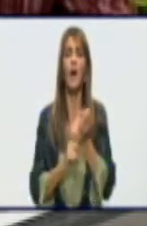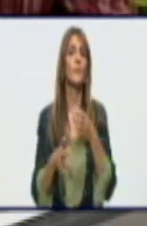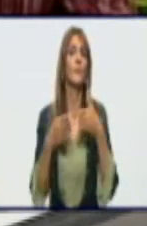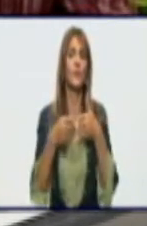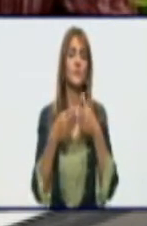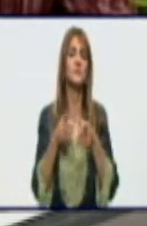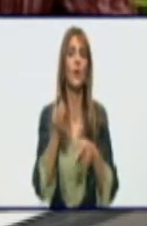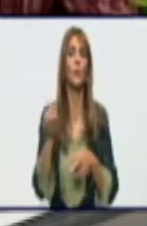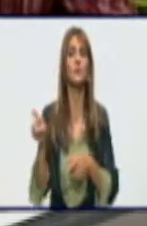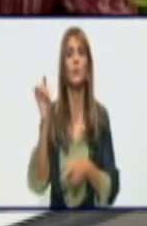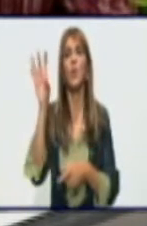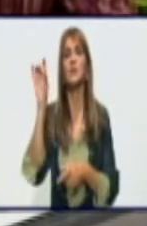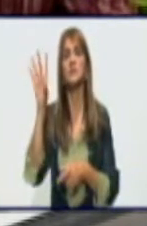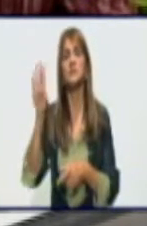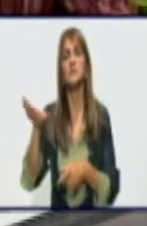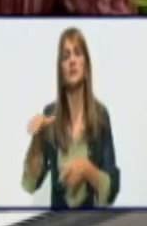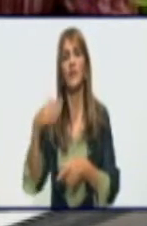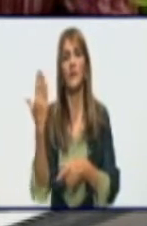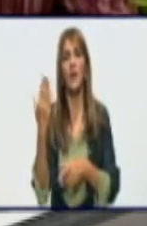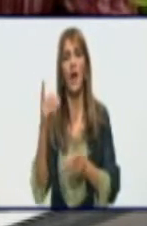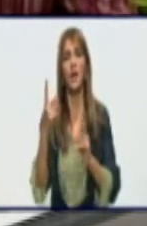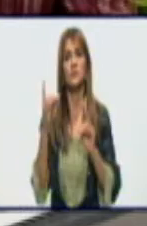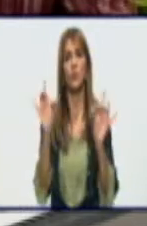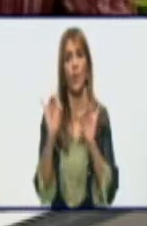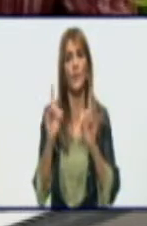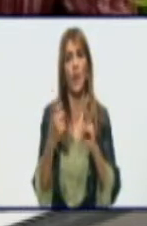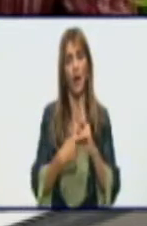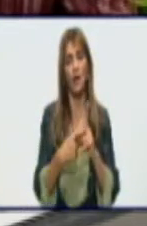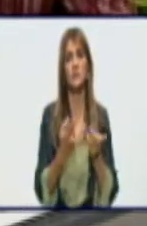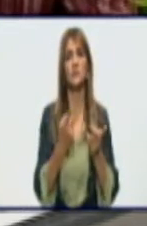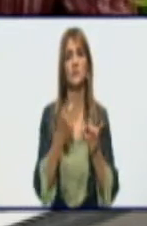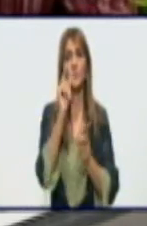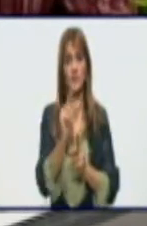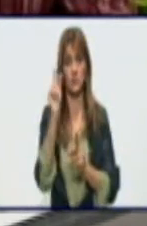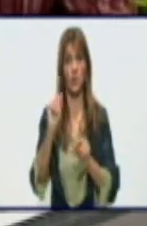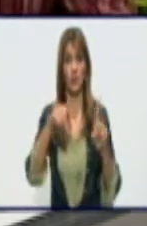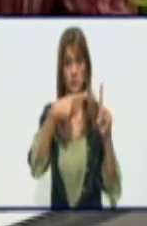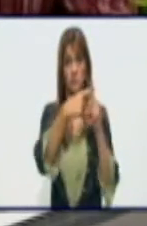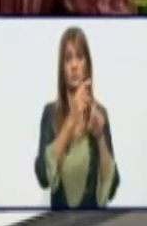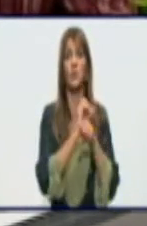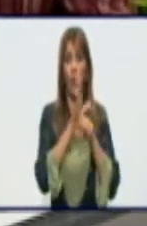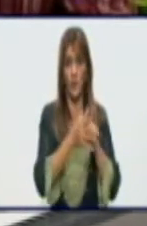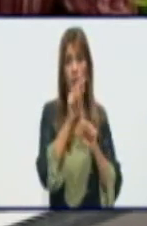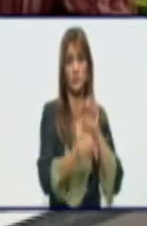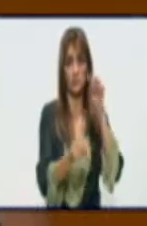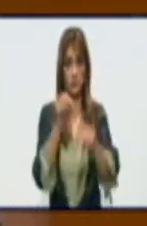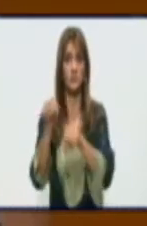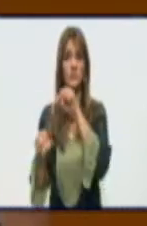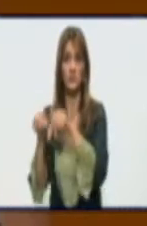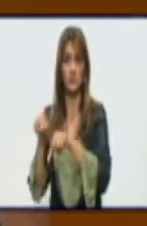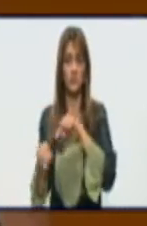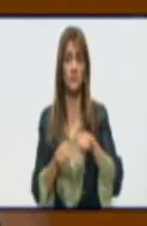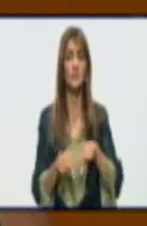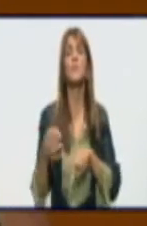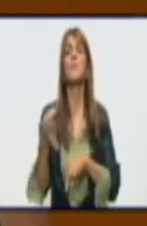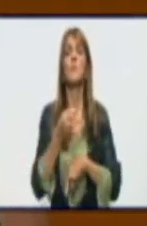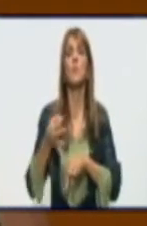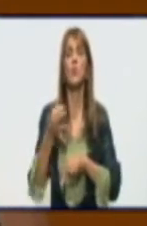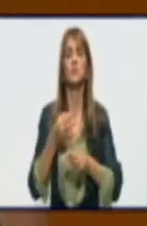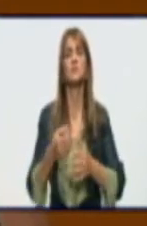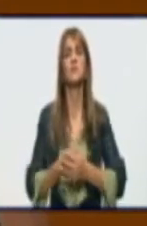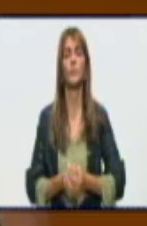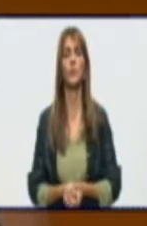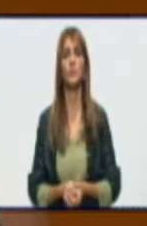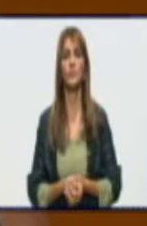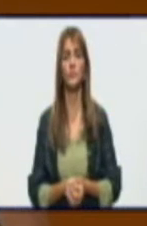15 días todavía mantenemos casos en todos los municipios de la provincia con una tasa elevada, una tasa de 63.1 en la provincia